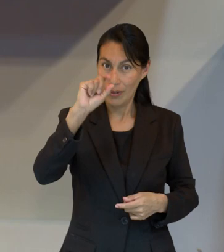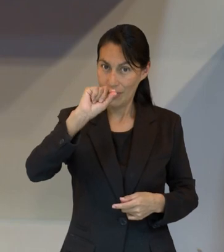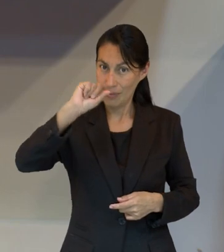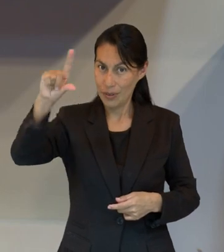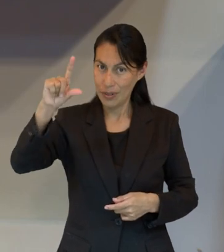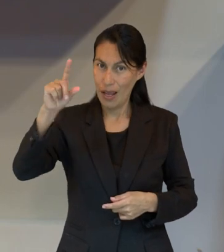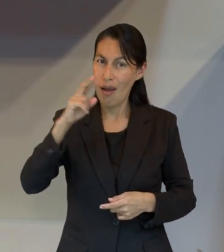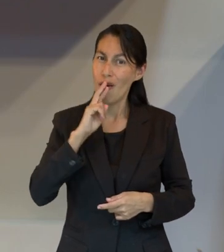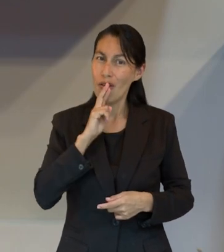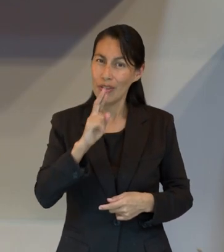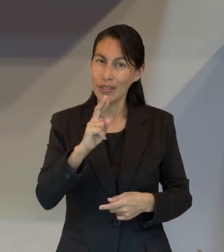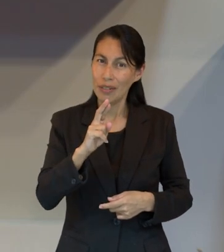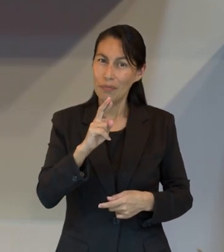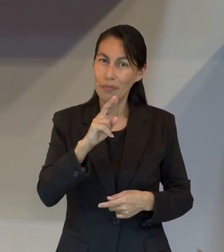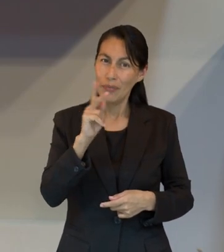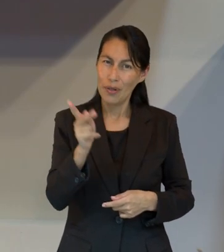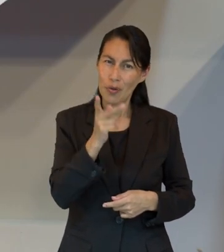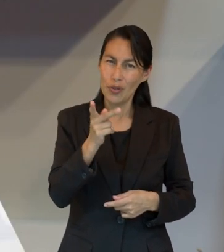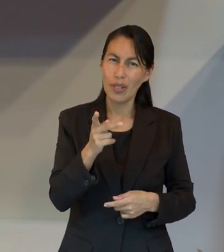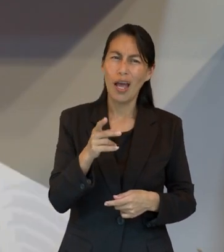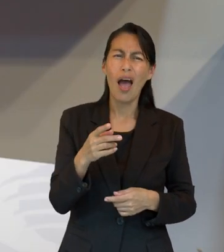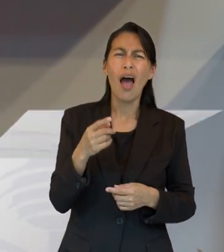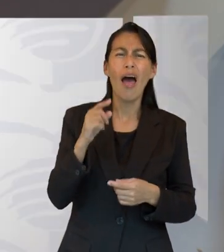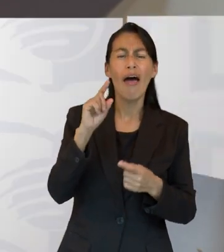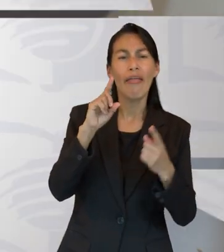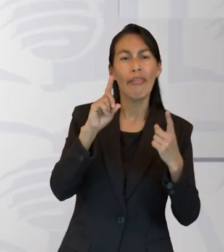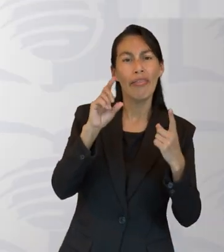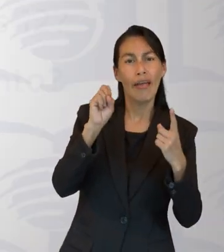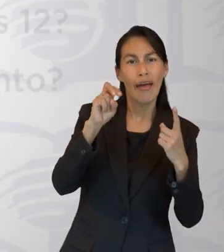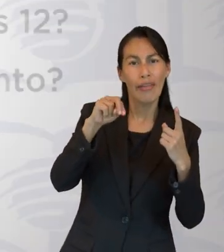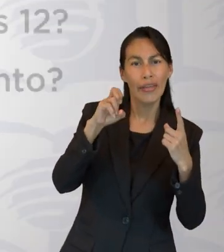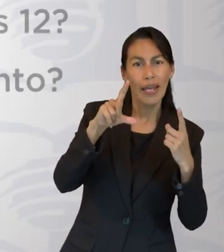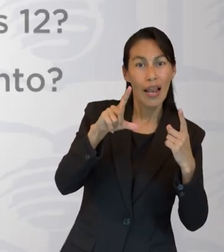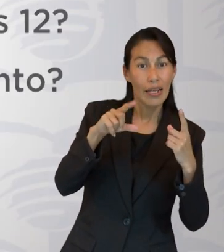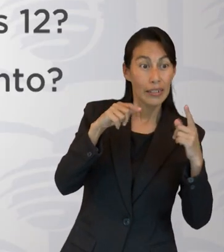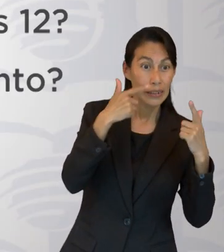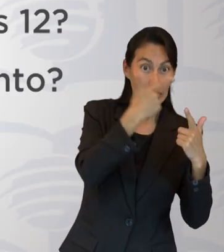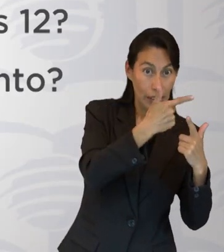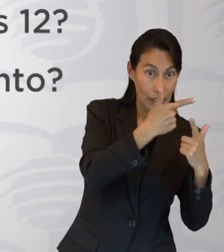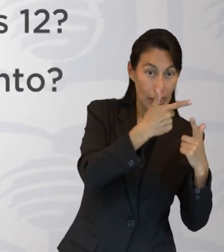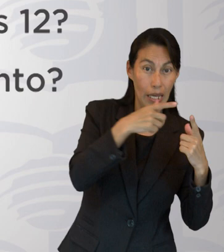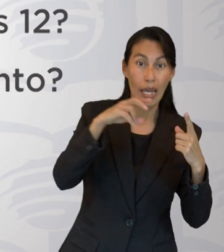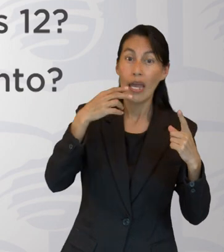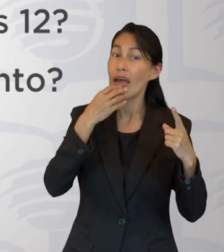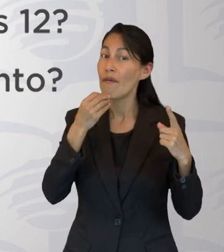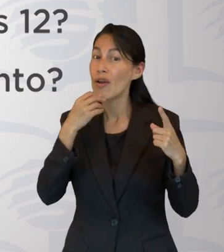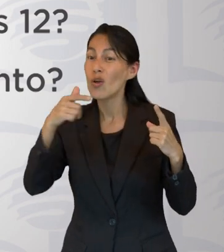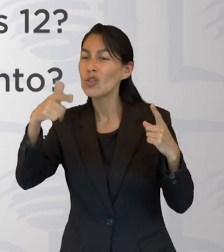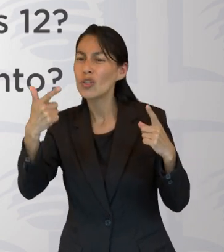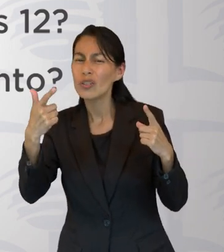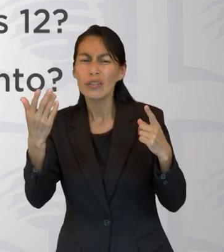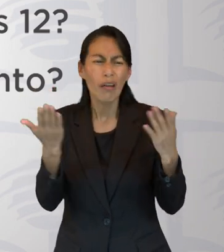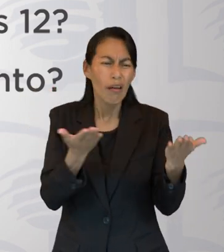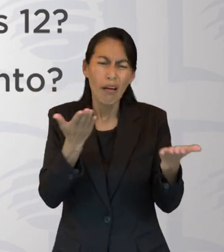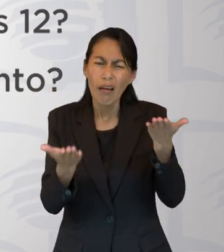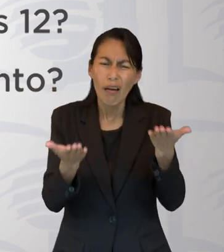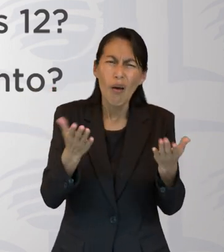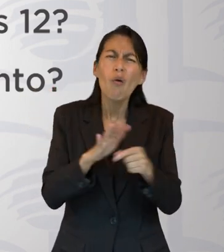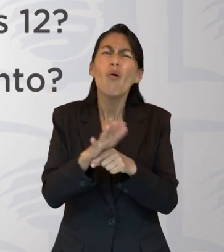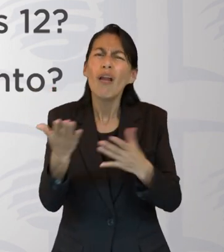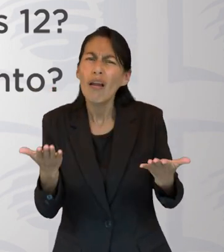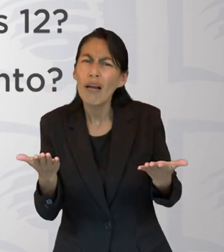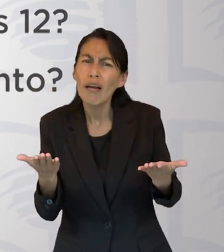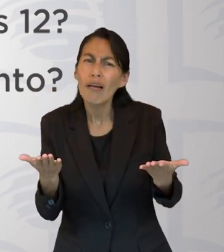esta pregunta. Y la pregunta es la siguiente. ¿Qué semejanza encontramos entre Daniel 7